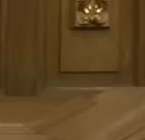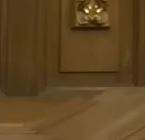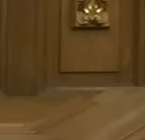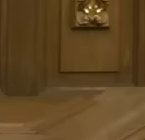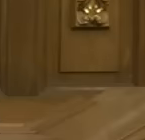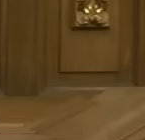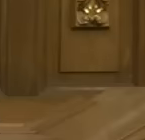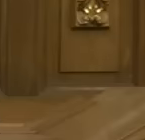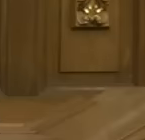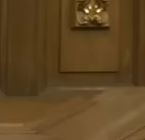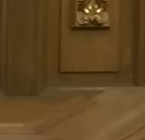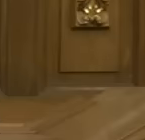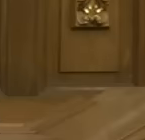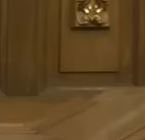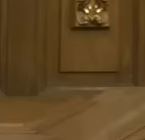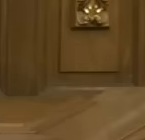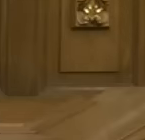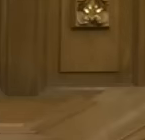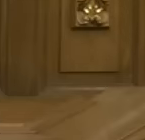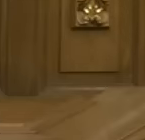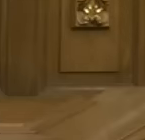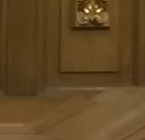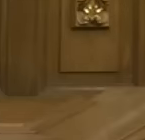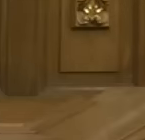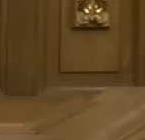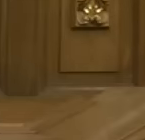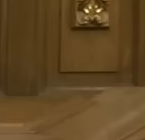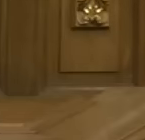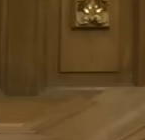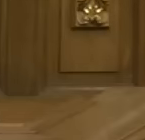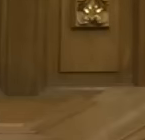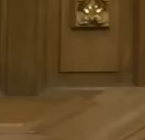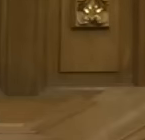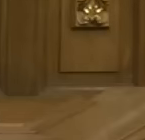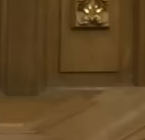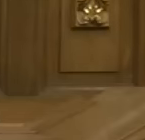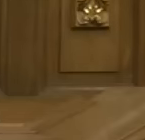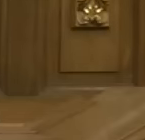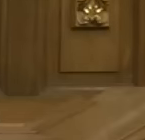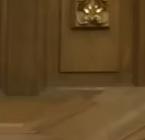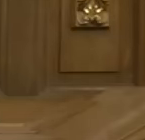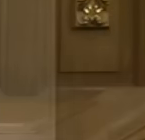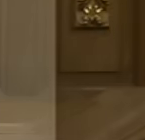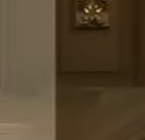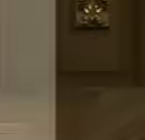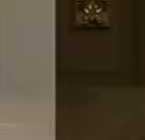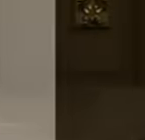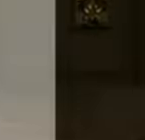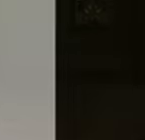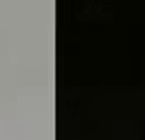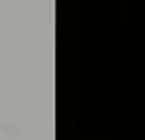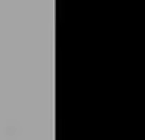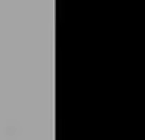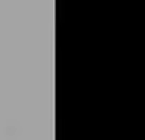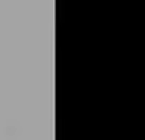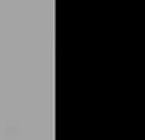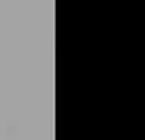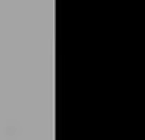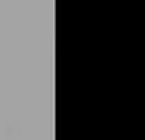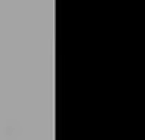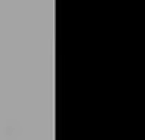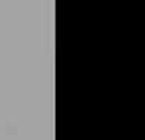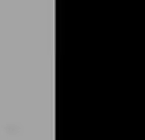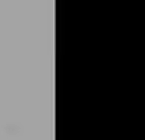y uno de los puntos importantes de la siguiente lámina es que ellos dicen viene un apagón de internet el relato lo fortalece dice